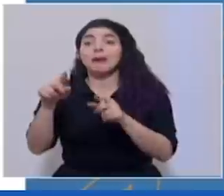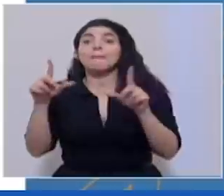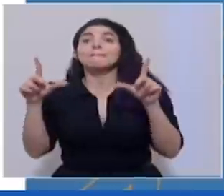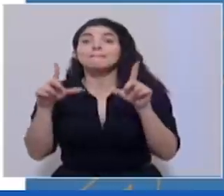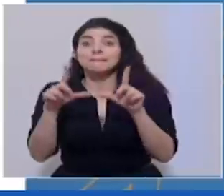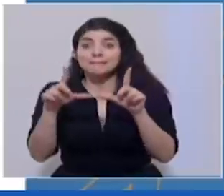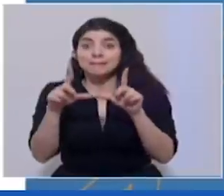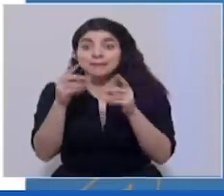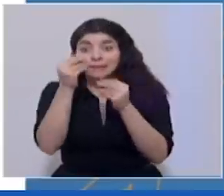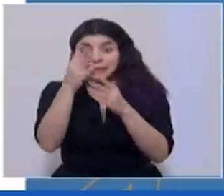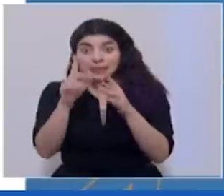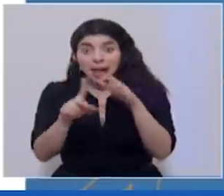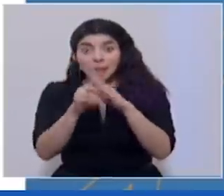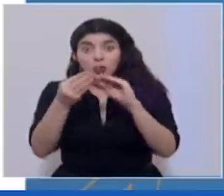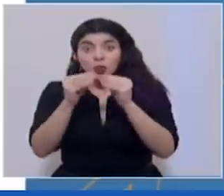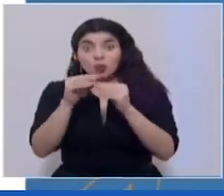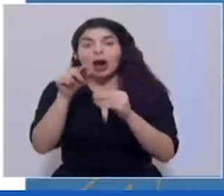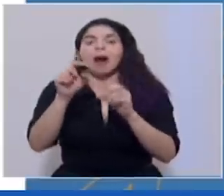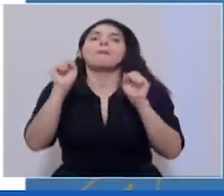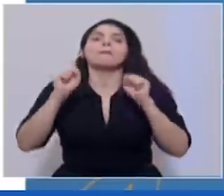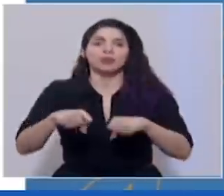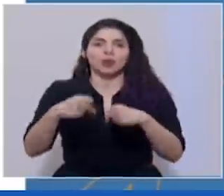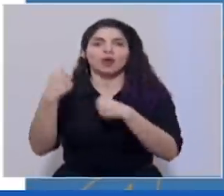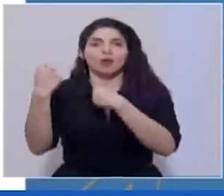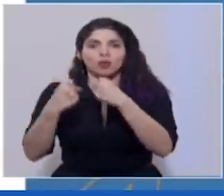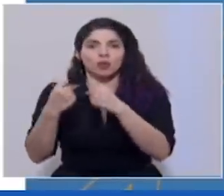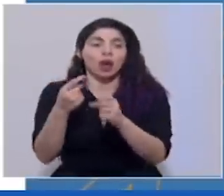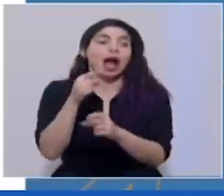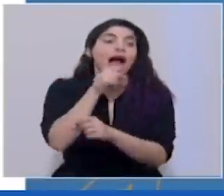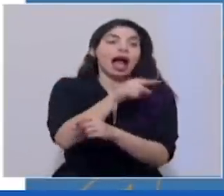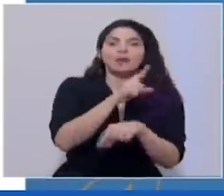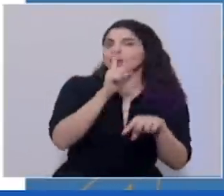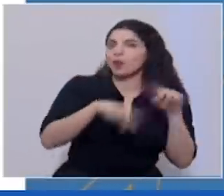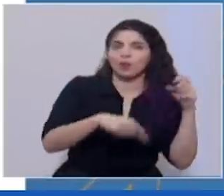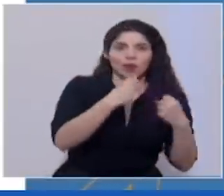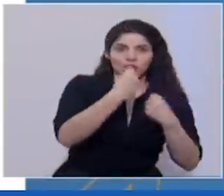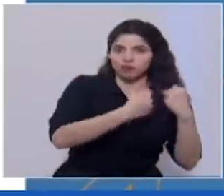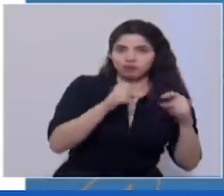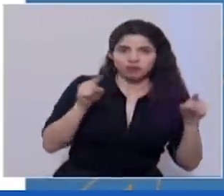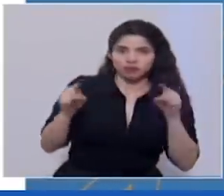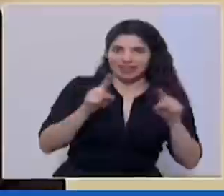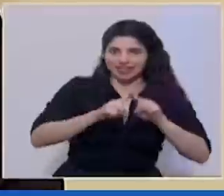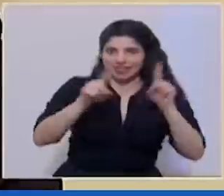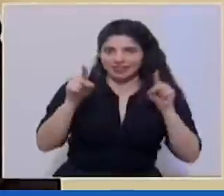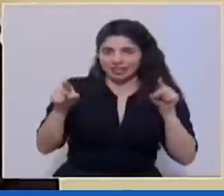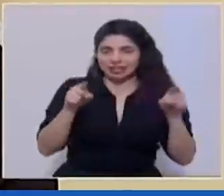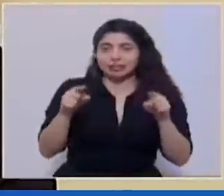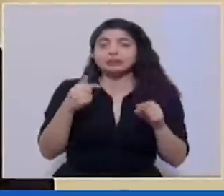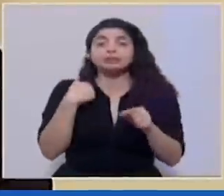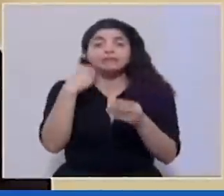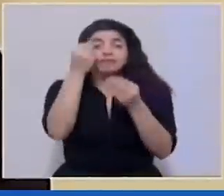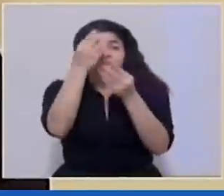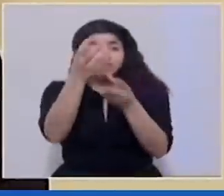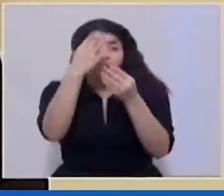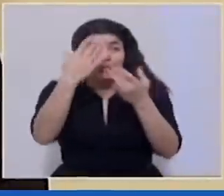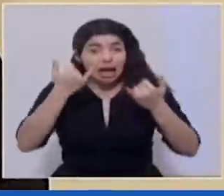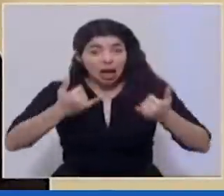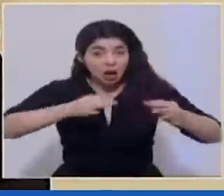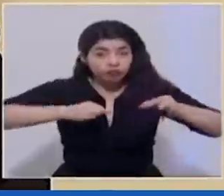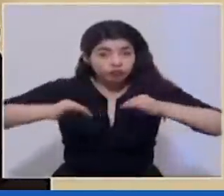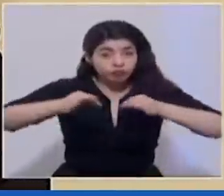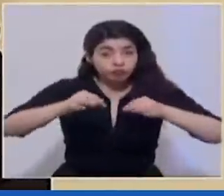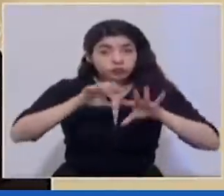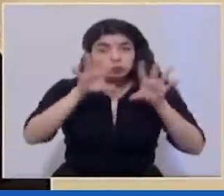placas que se indican en estos días. Finalmente, quiero reiterar que la información que estamos presentando acá